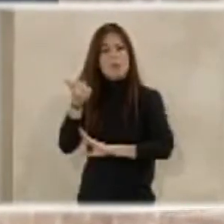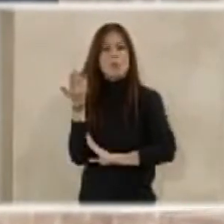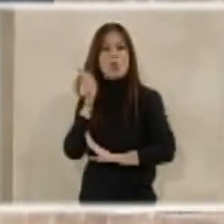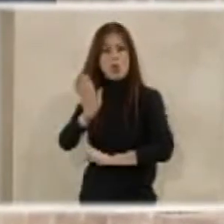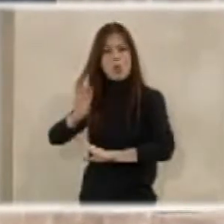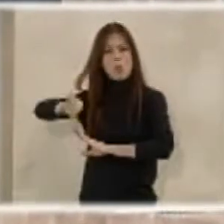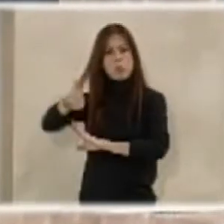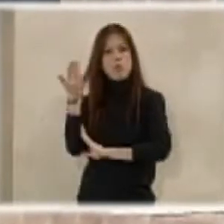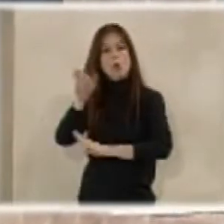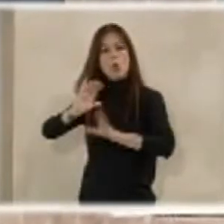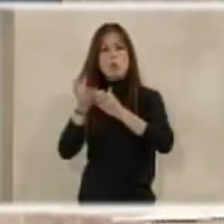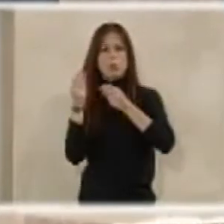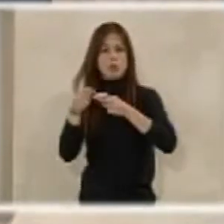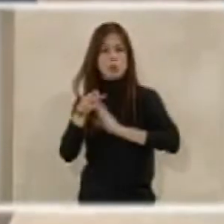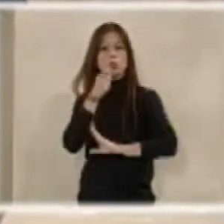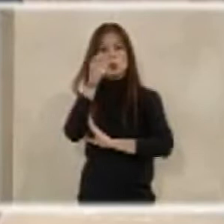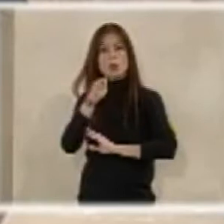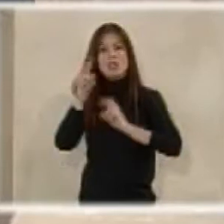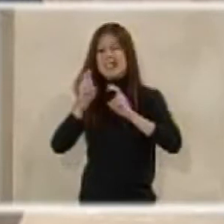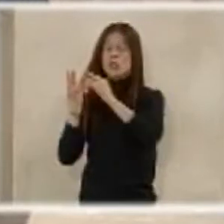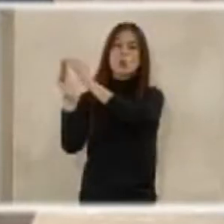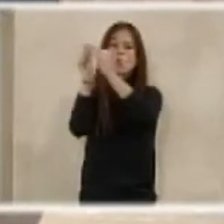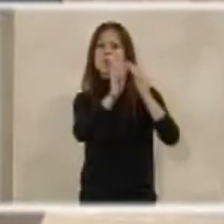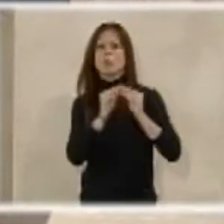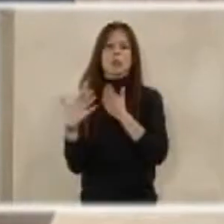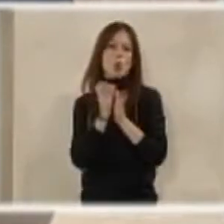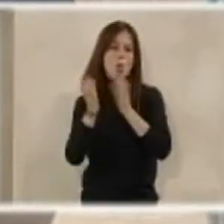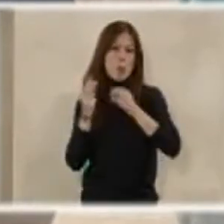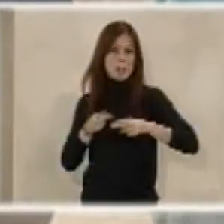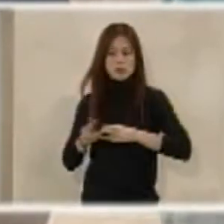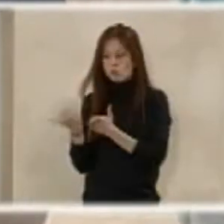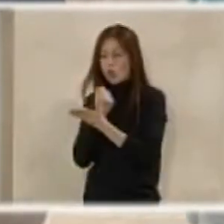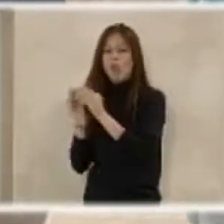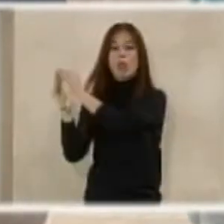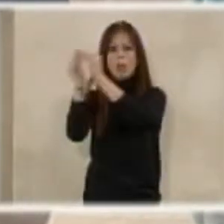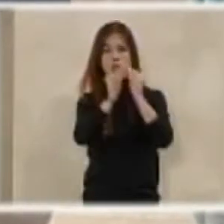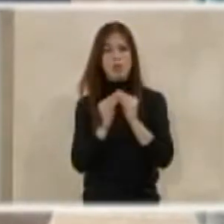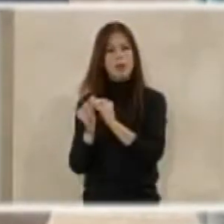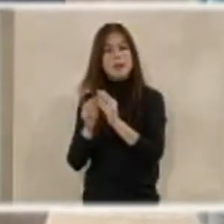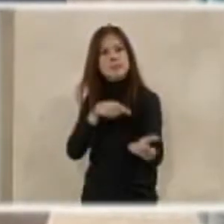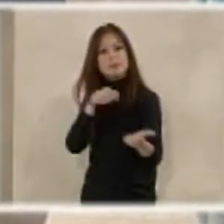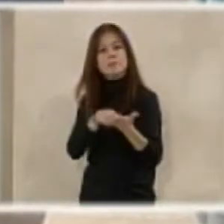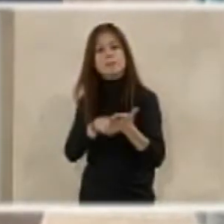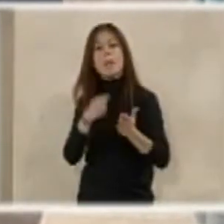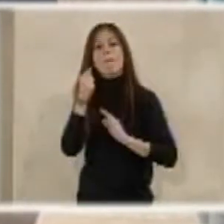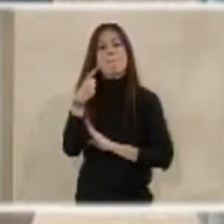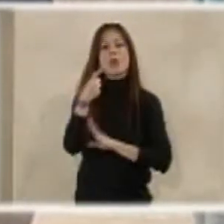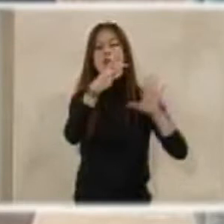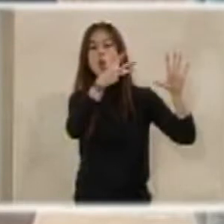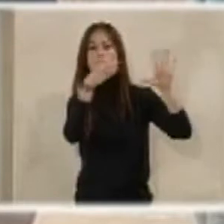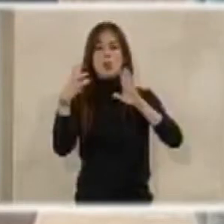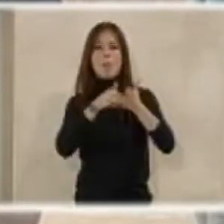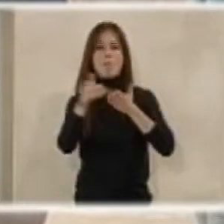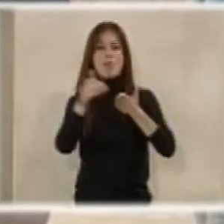moción por parte del Grupo Socialista por unanimidad de todos los grupos políticos, en el que se reclamaban 1.800